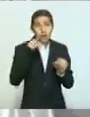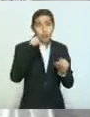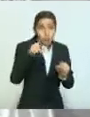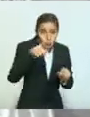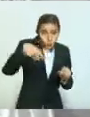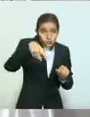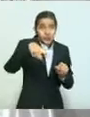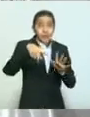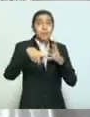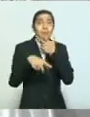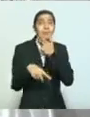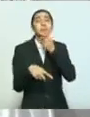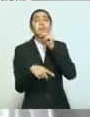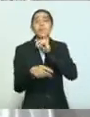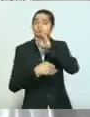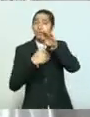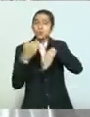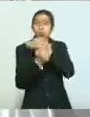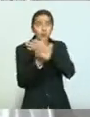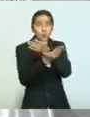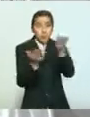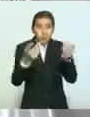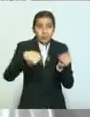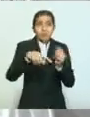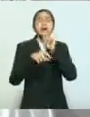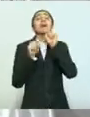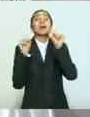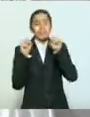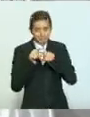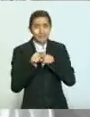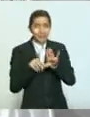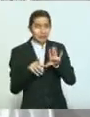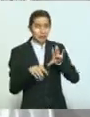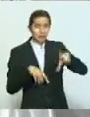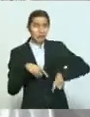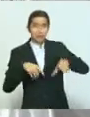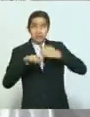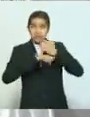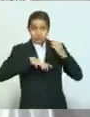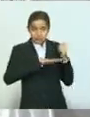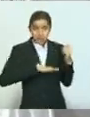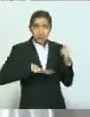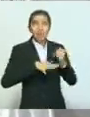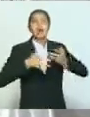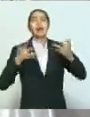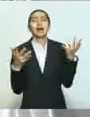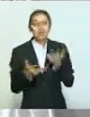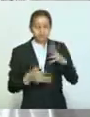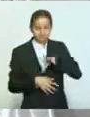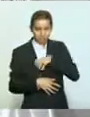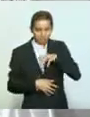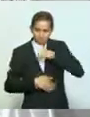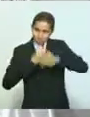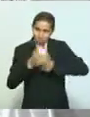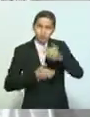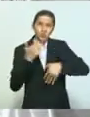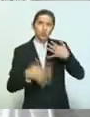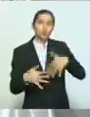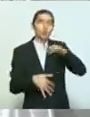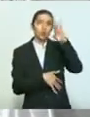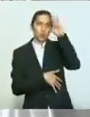ciudadanas, ciudadanos, también en el gobierno del Estado estamos haciendo esfuerzos muy grandes.